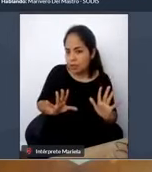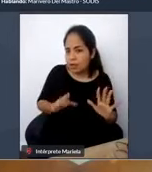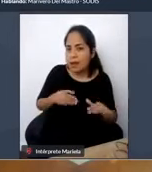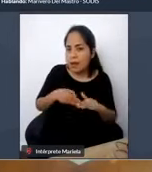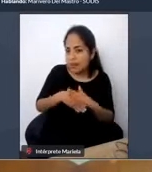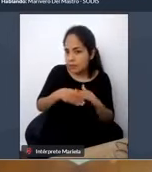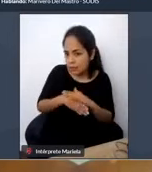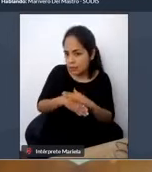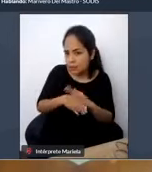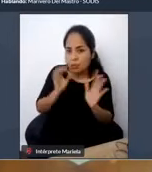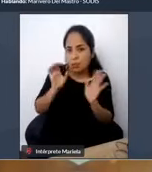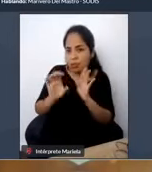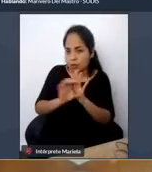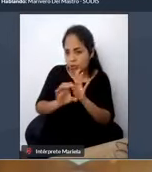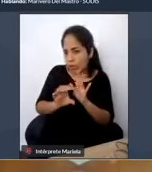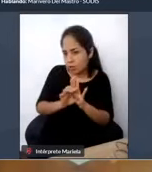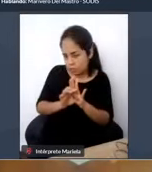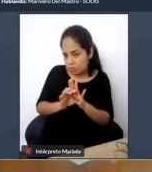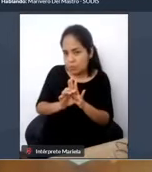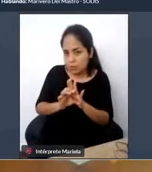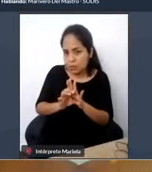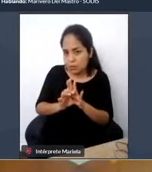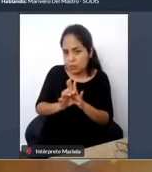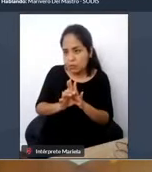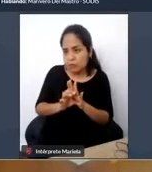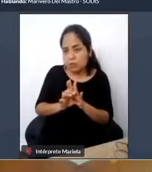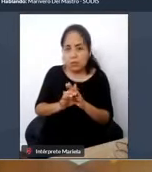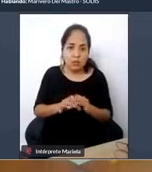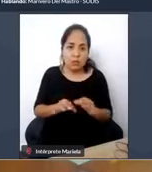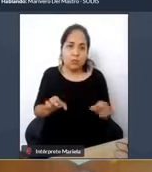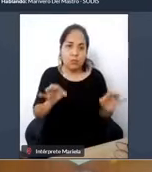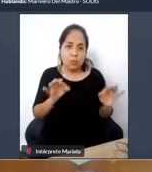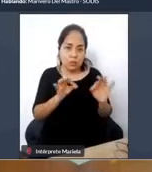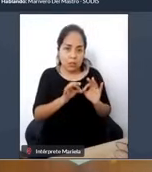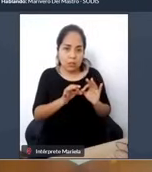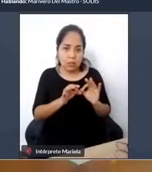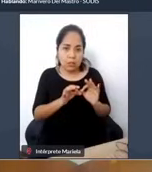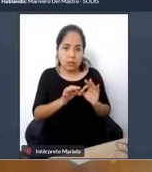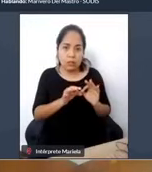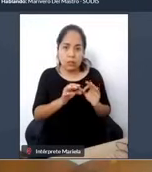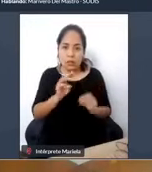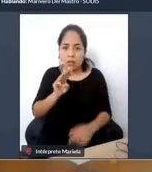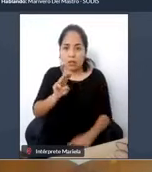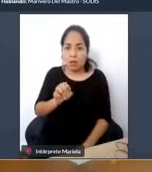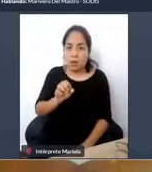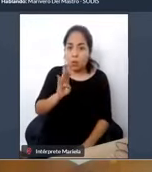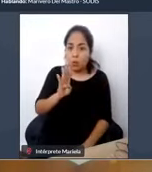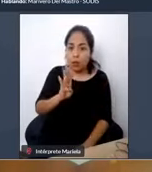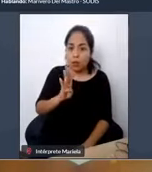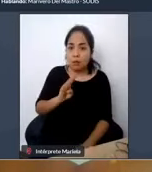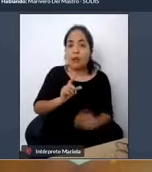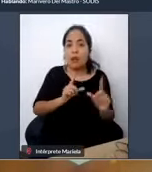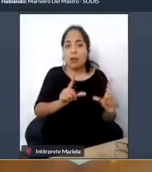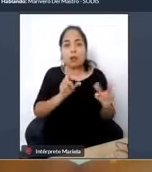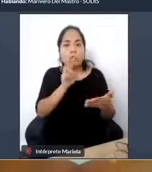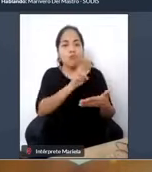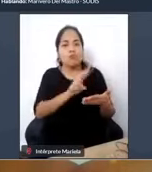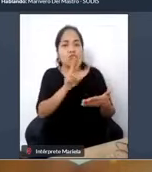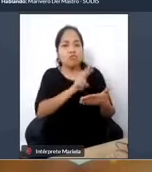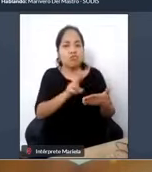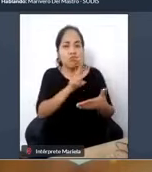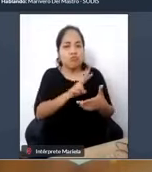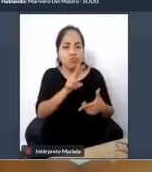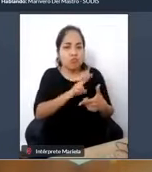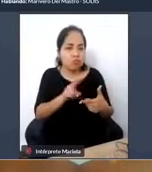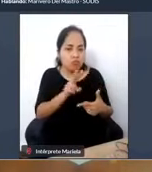Por ejemplo, debe ser compatible el sistema de la web con lectores de pantalla. Asimismo, los avisos